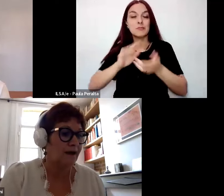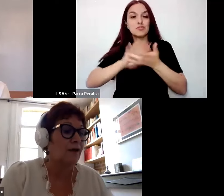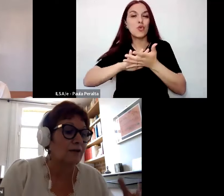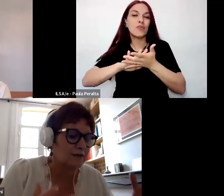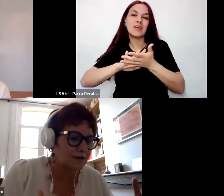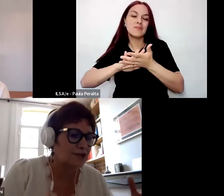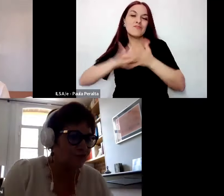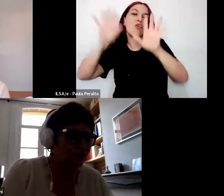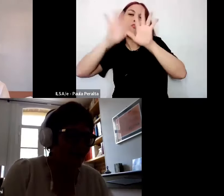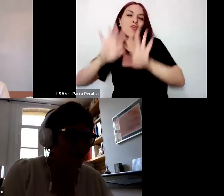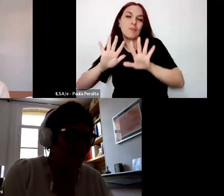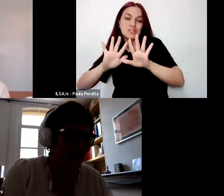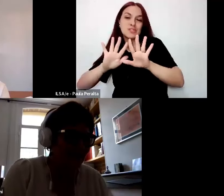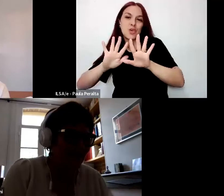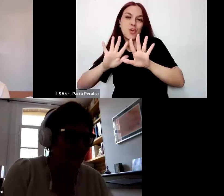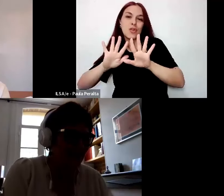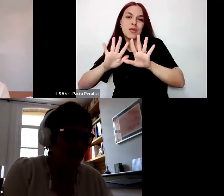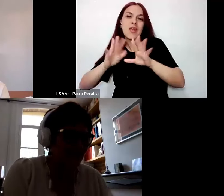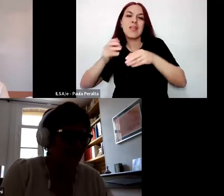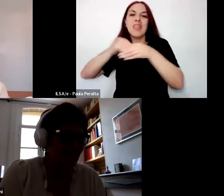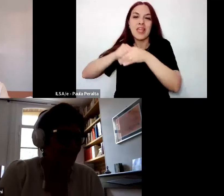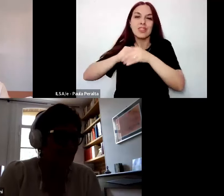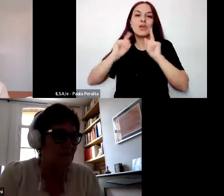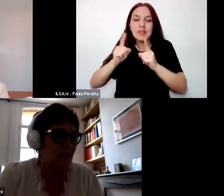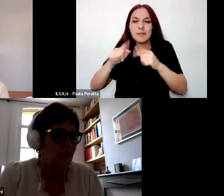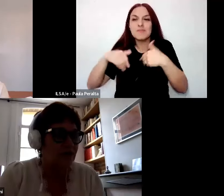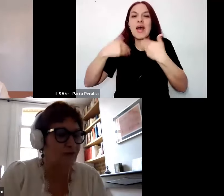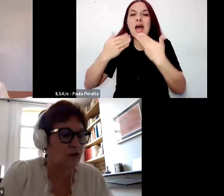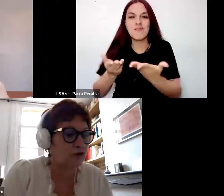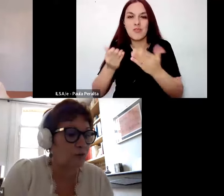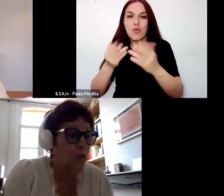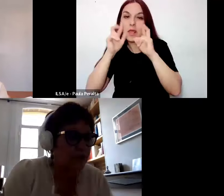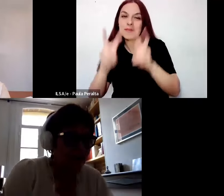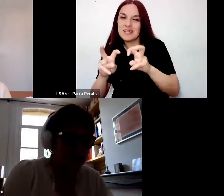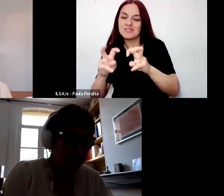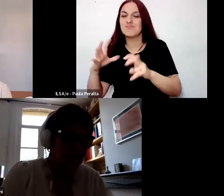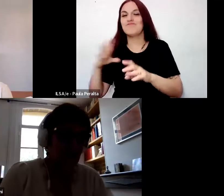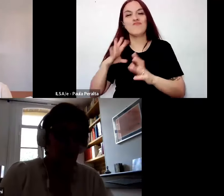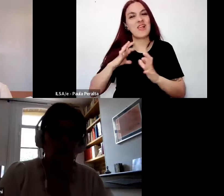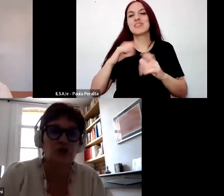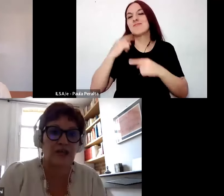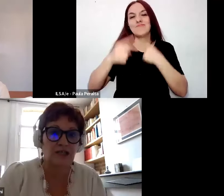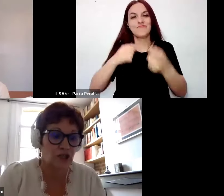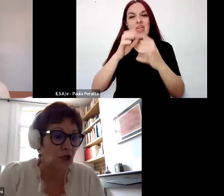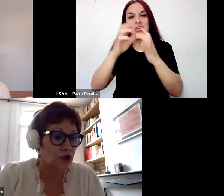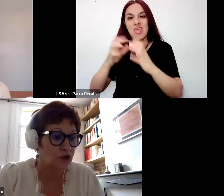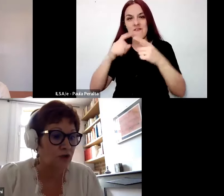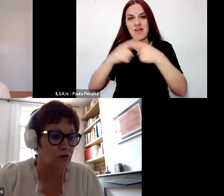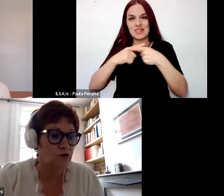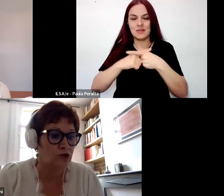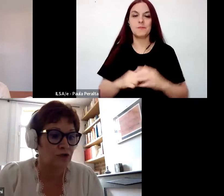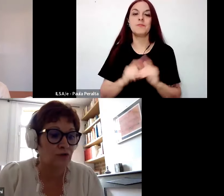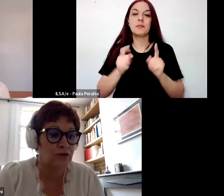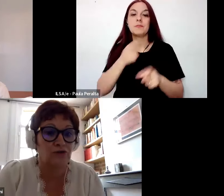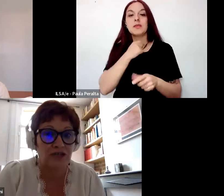formárselos para y a la investigación. En un segundo punto, quisiera hablar de las diferentes